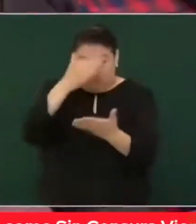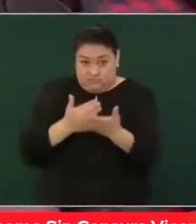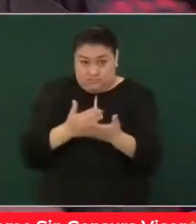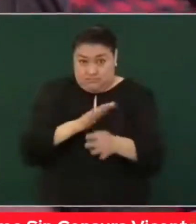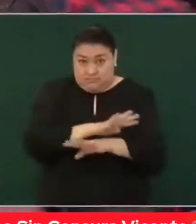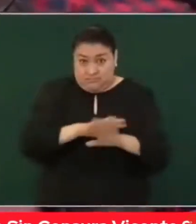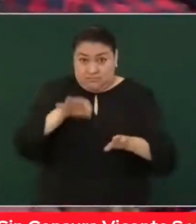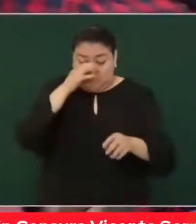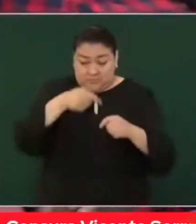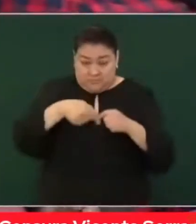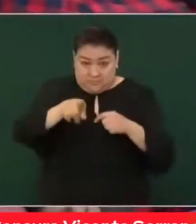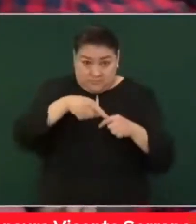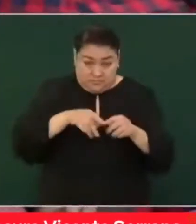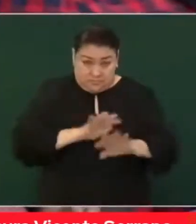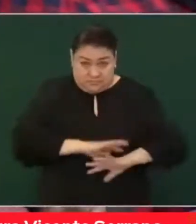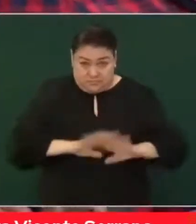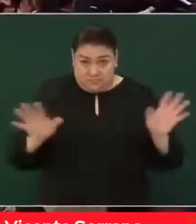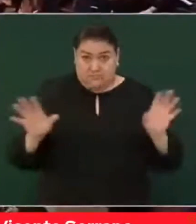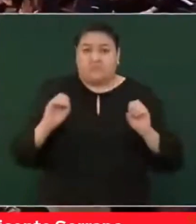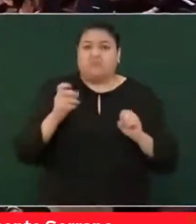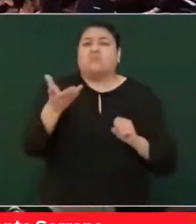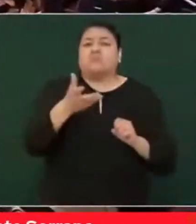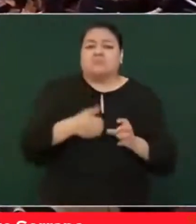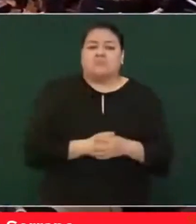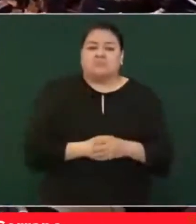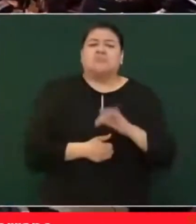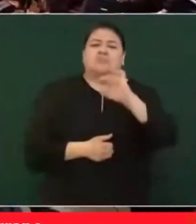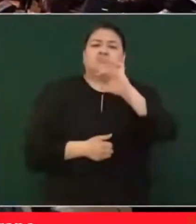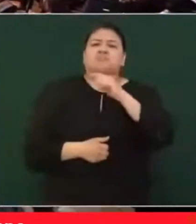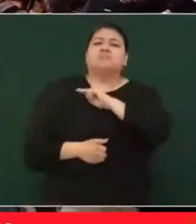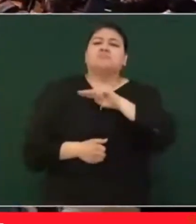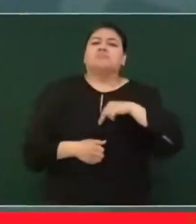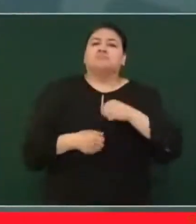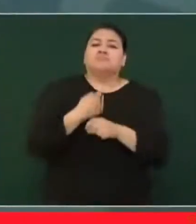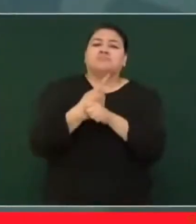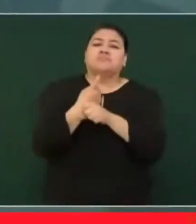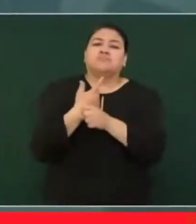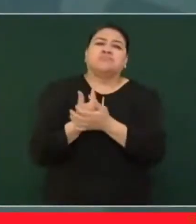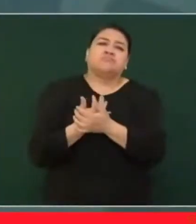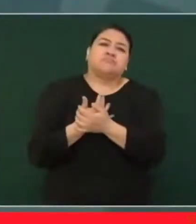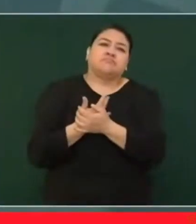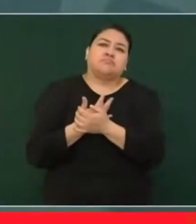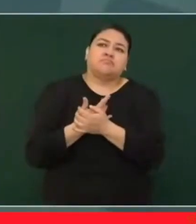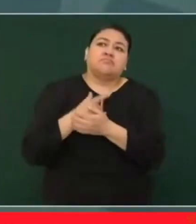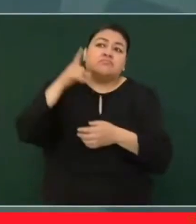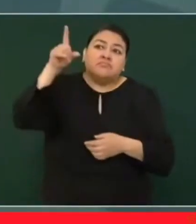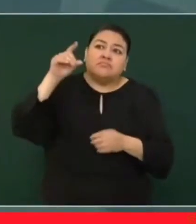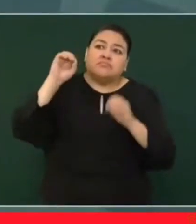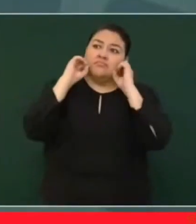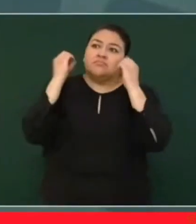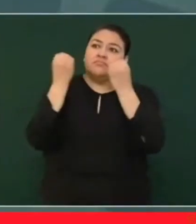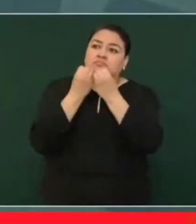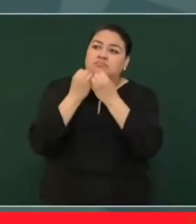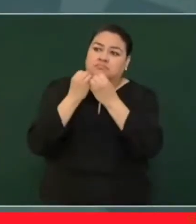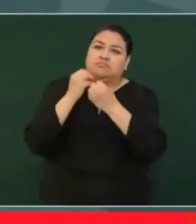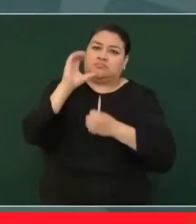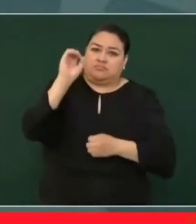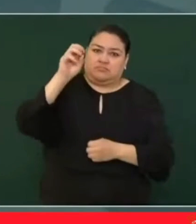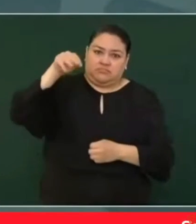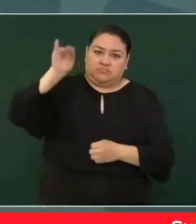esto en los próximos días o qué van a hacer. Sí, estábamos esperando esa declaración